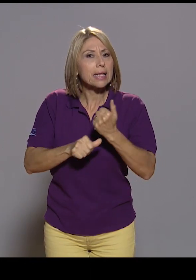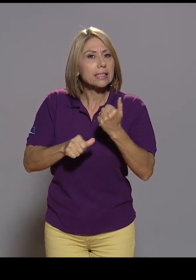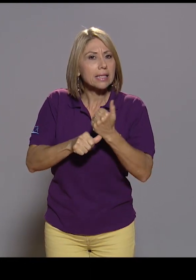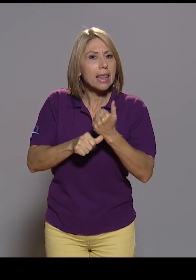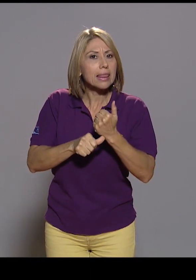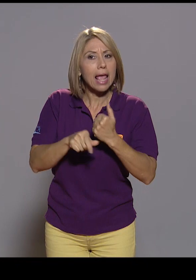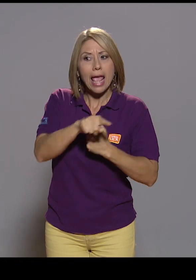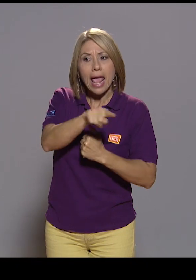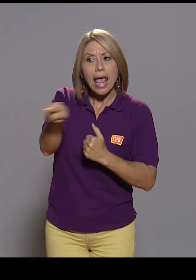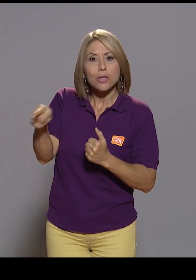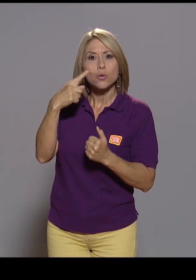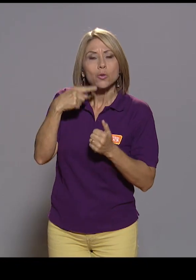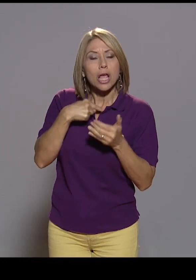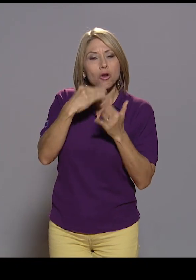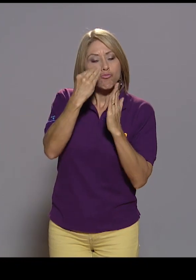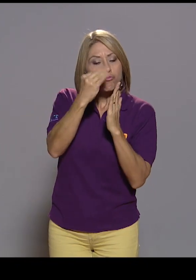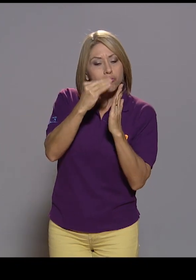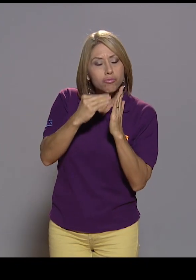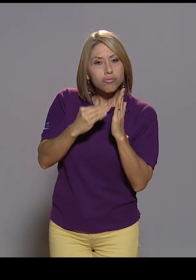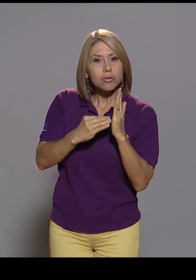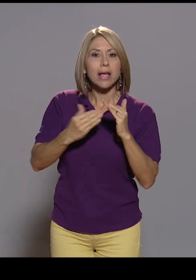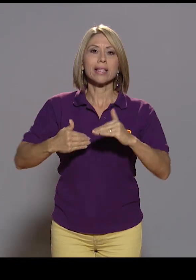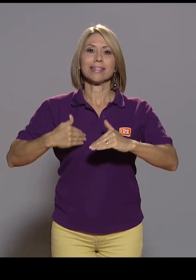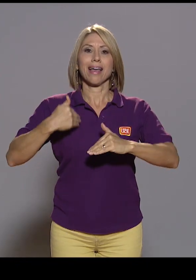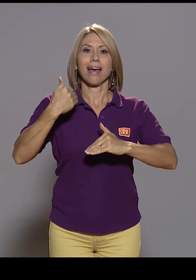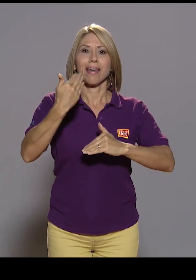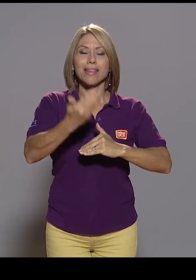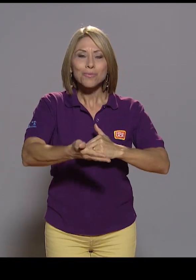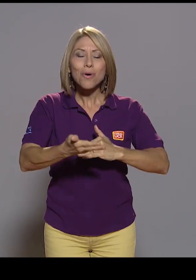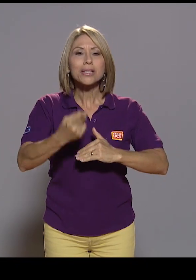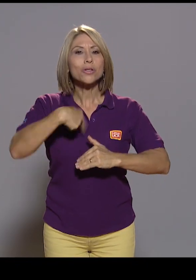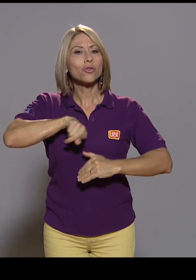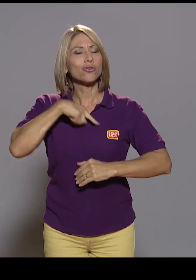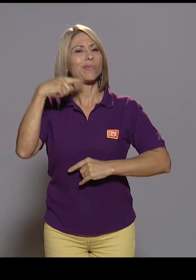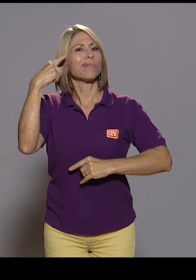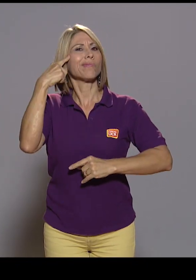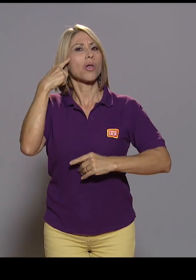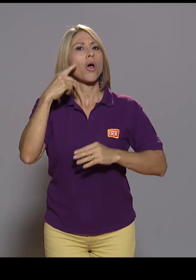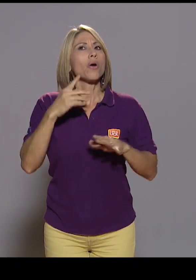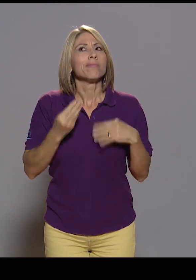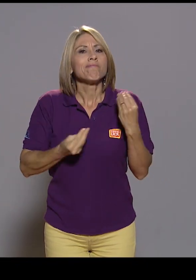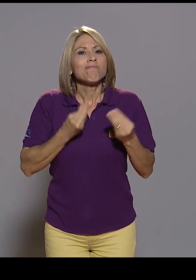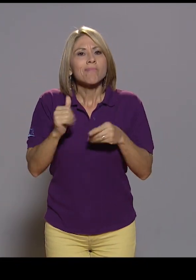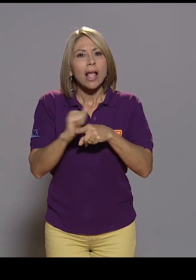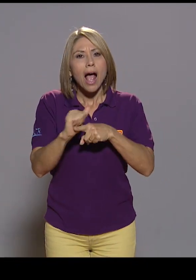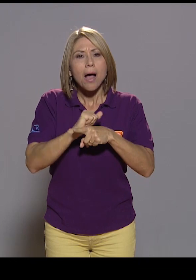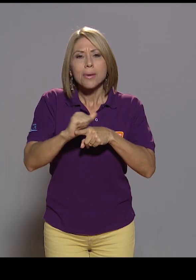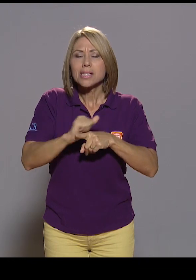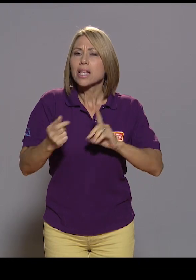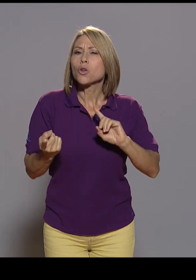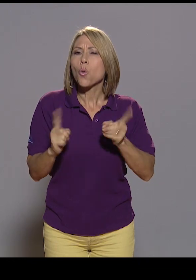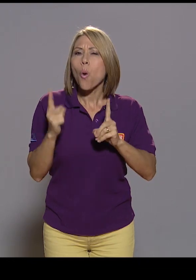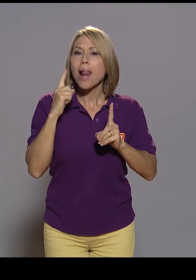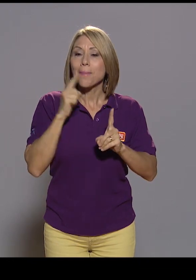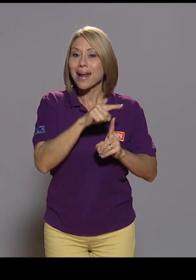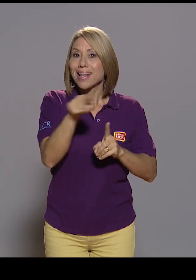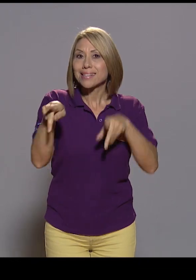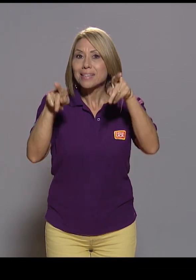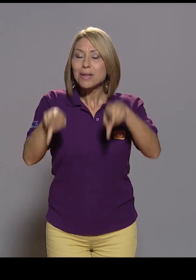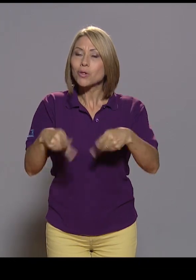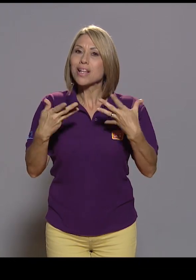primero que hicimos para definir ya después cómo, qué capacitación se debería dar para que adquirieran esas habilidades.